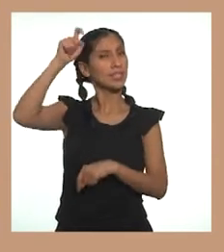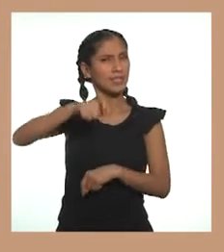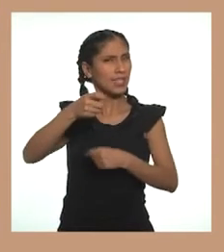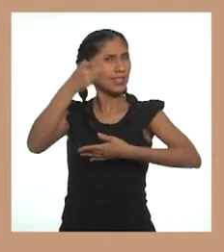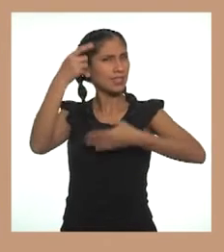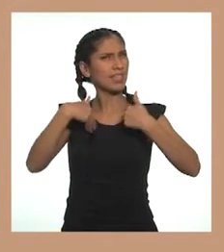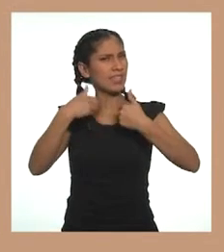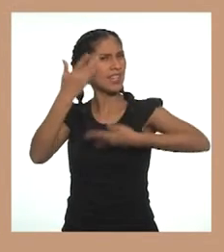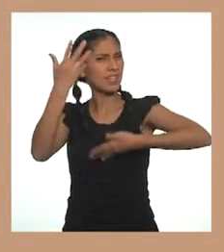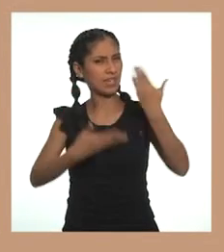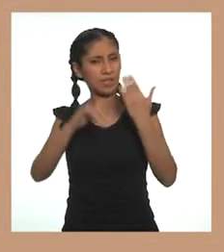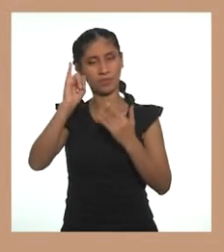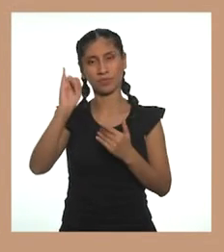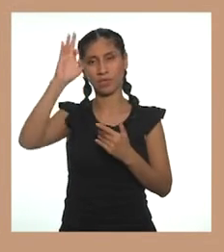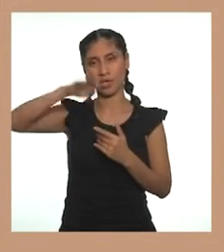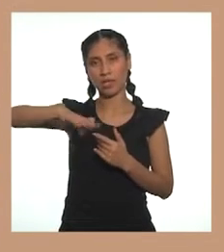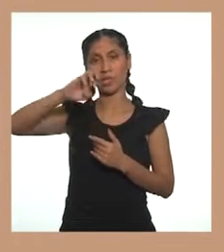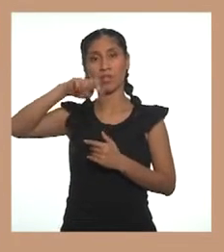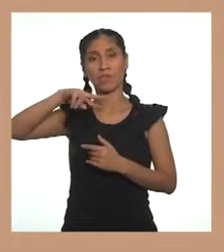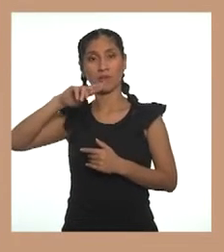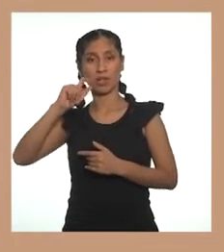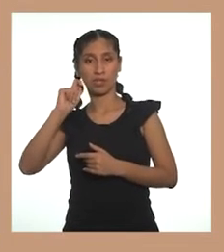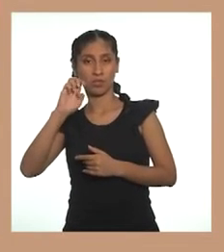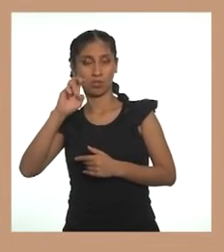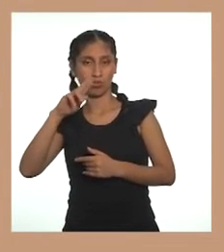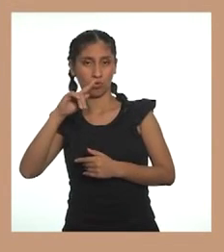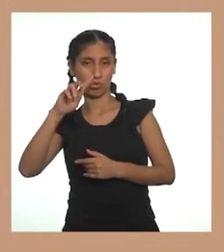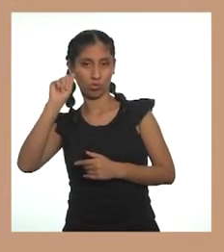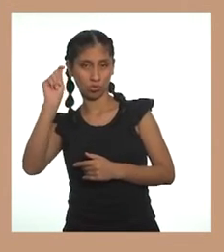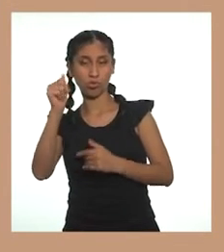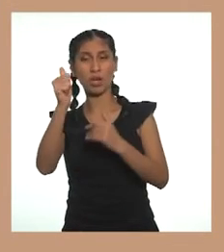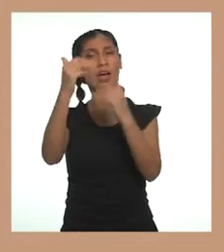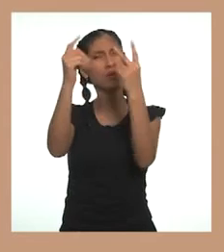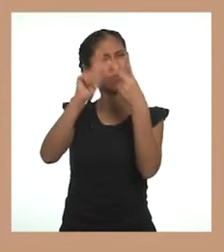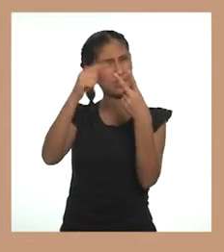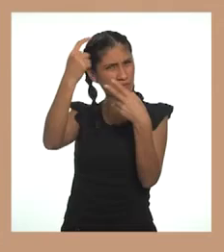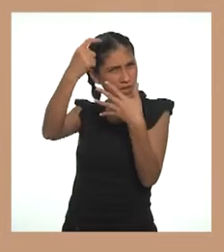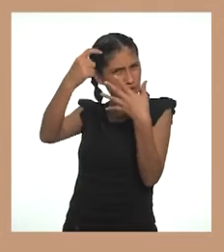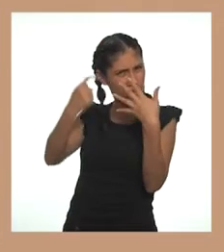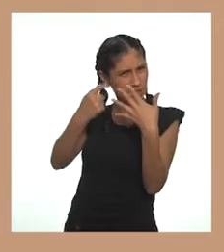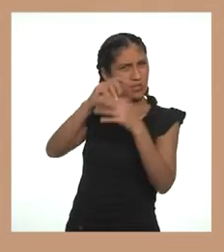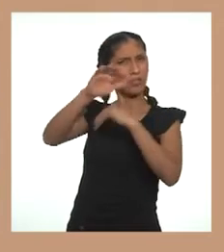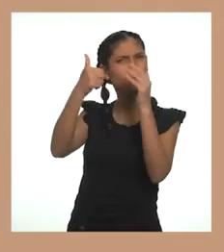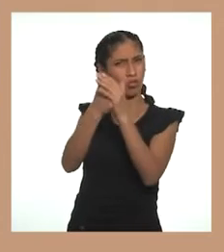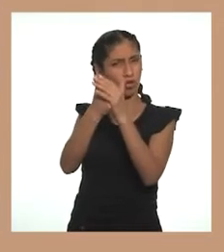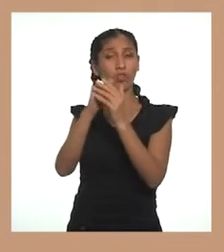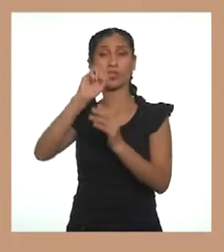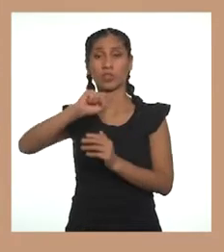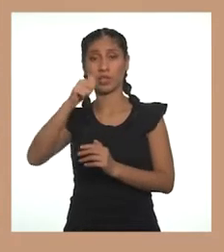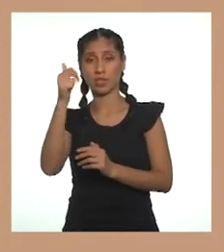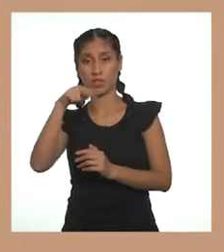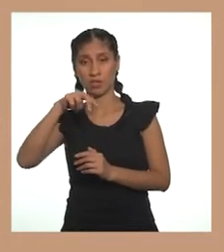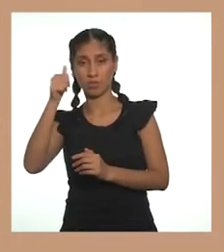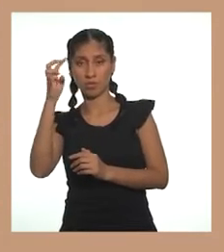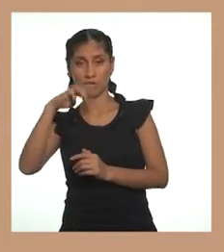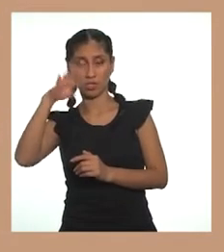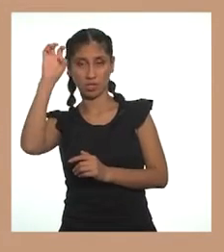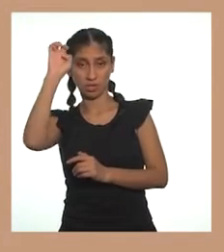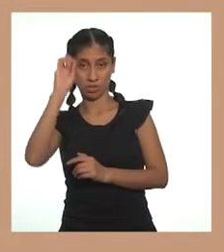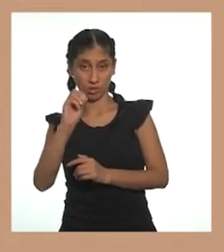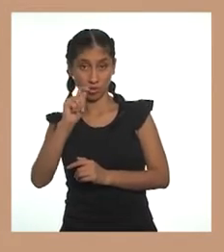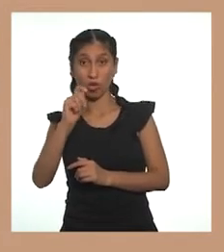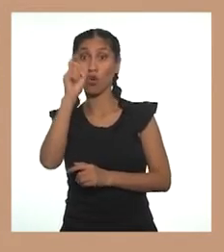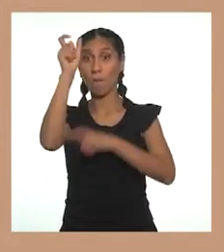necesitamos contar con infraestructura, tecnología, equipamiento, prestadores de servicios de saneamiento con personal